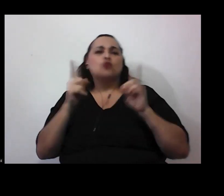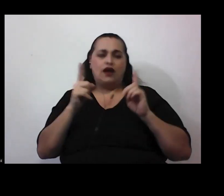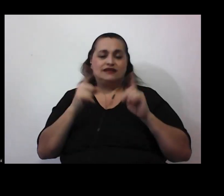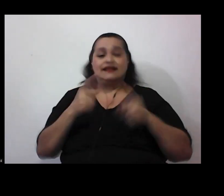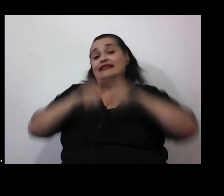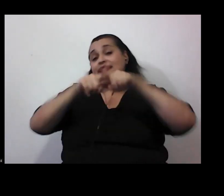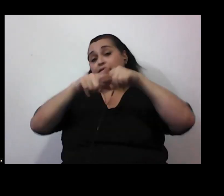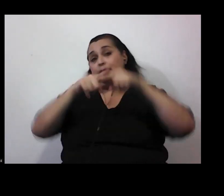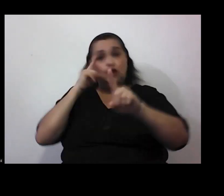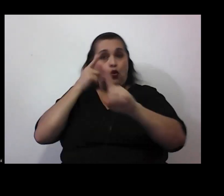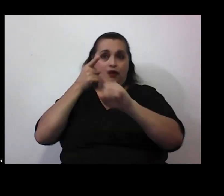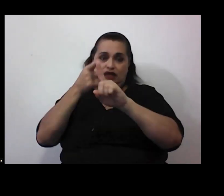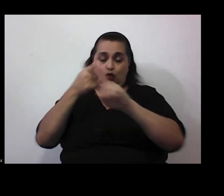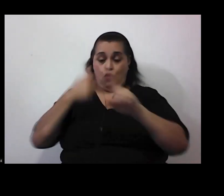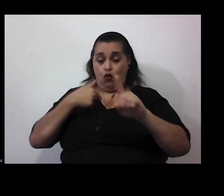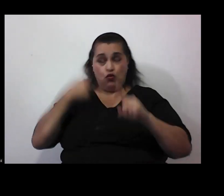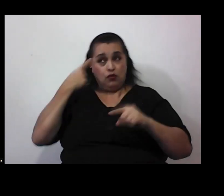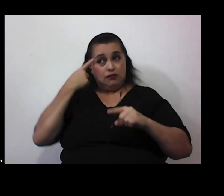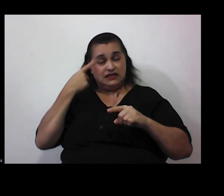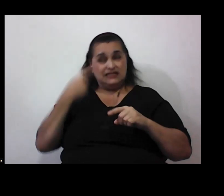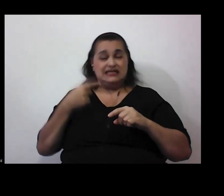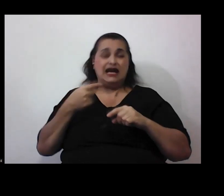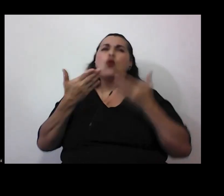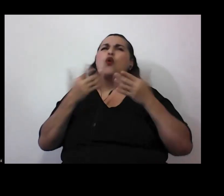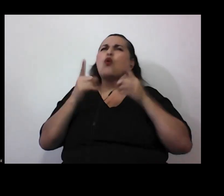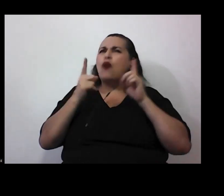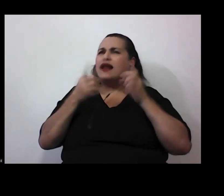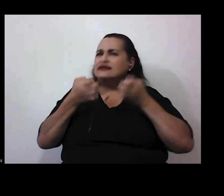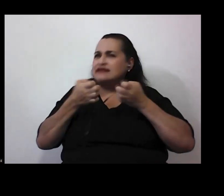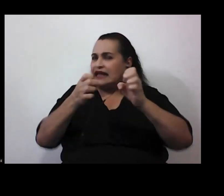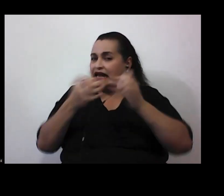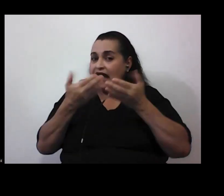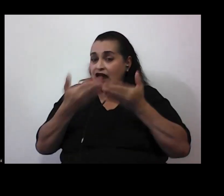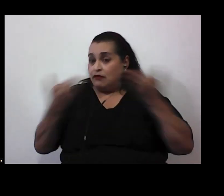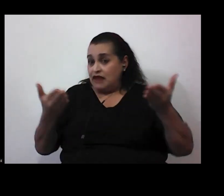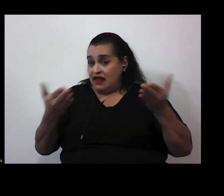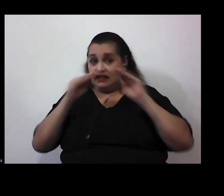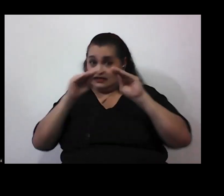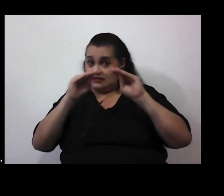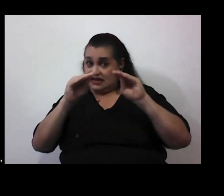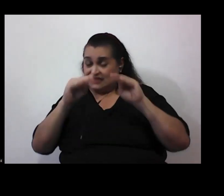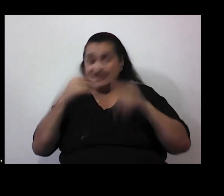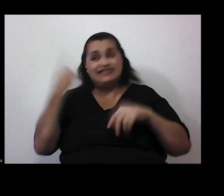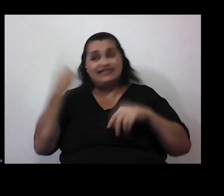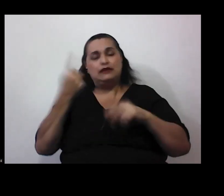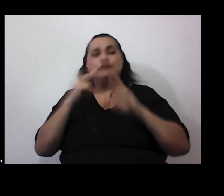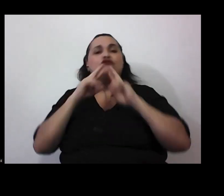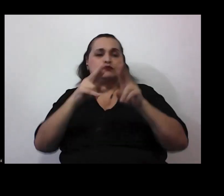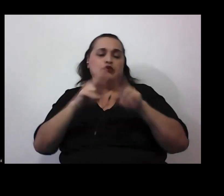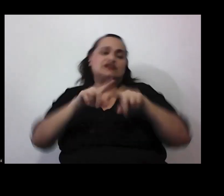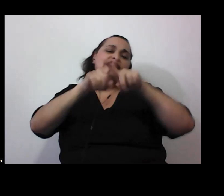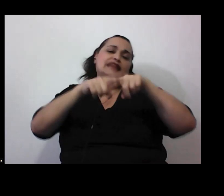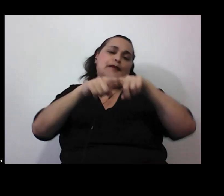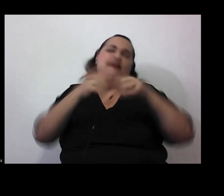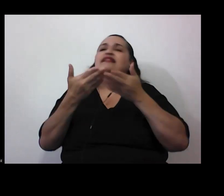cuando uno se pregunta acerca de la conveniencia o no de una estrategia o de una herramienta didáctica siempre la respuesta va a ser depende de qué es lo que uno se